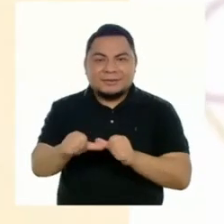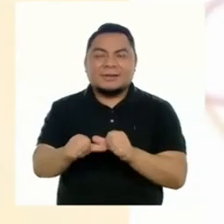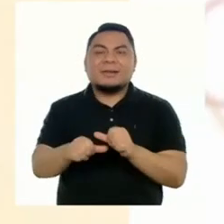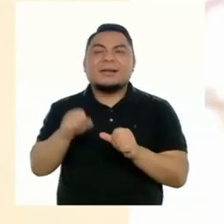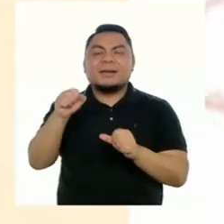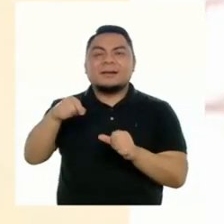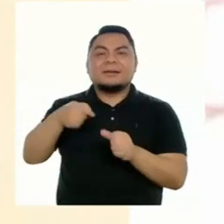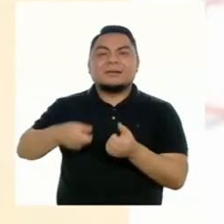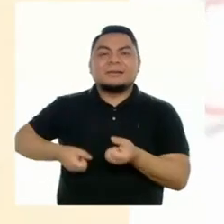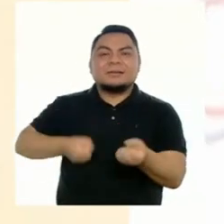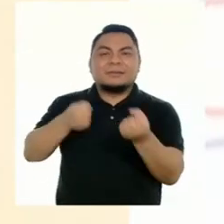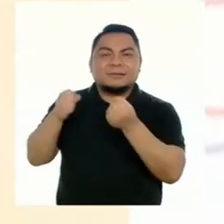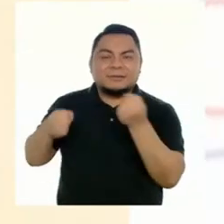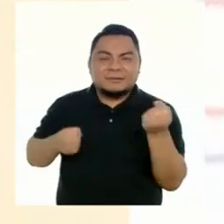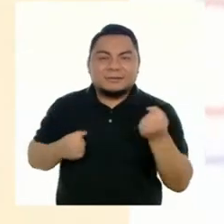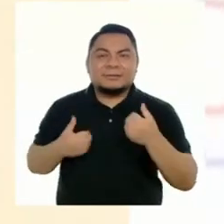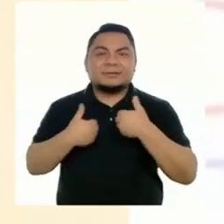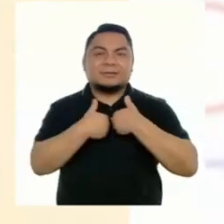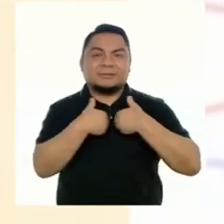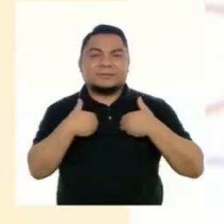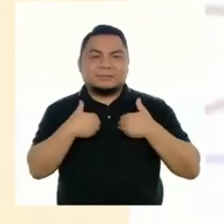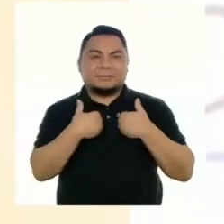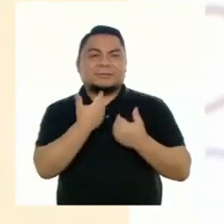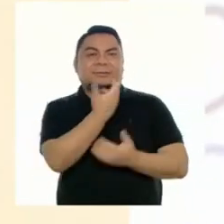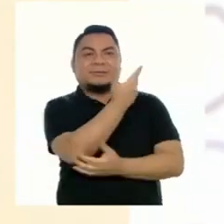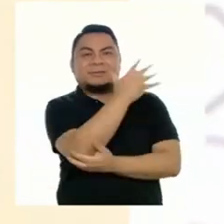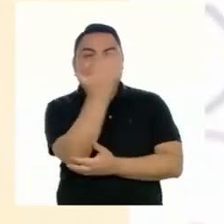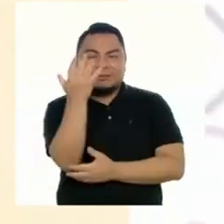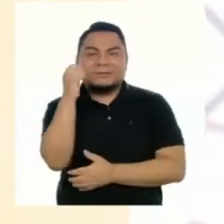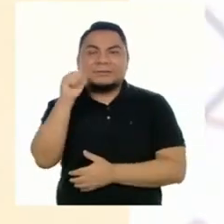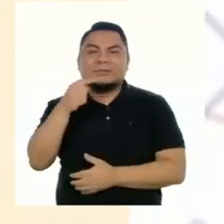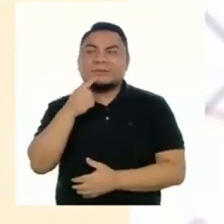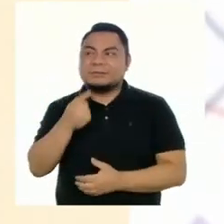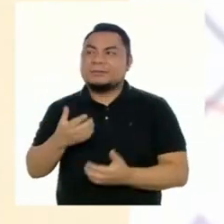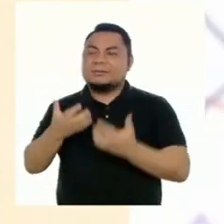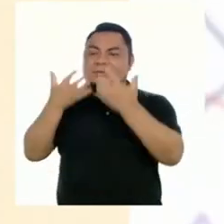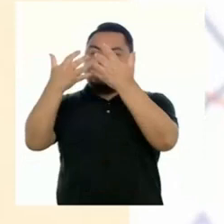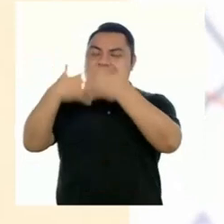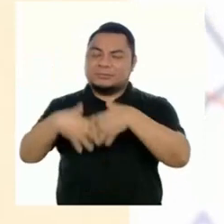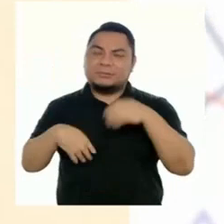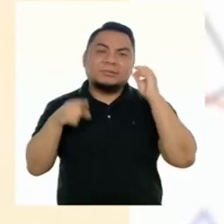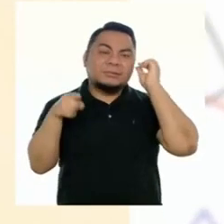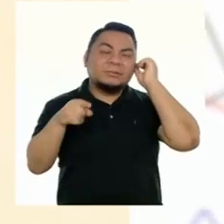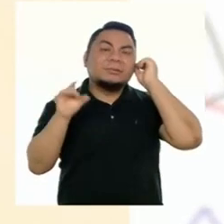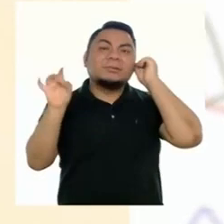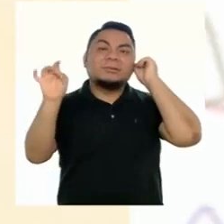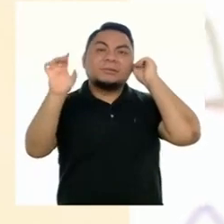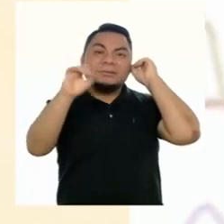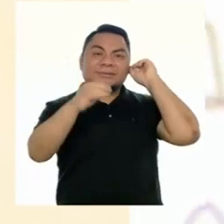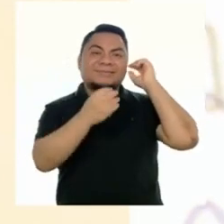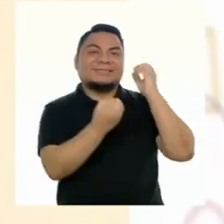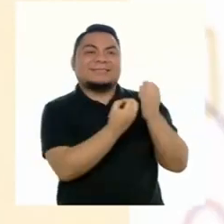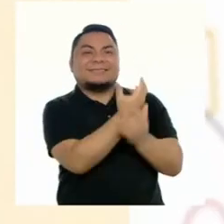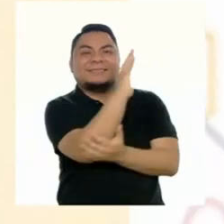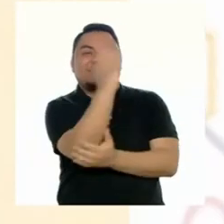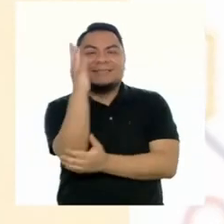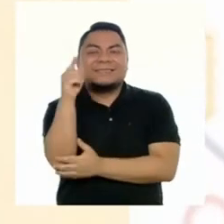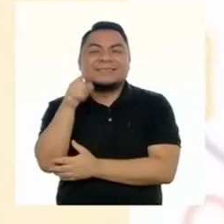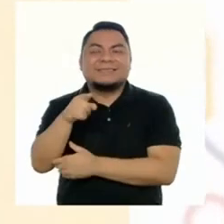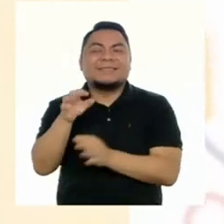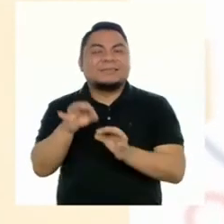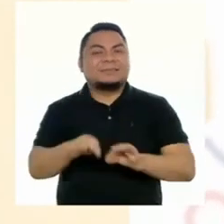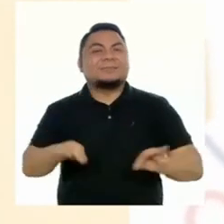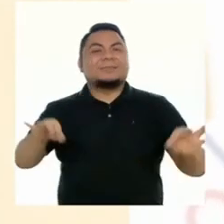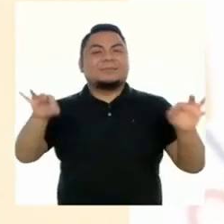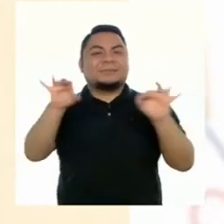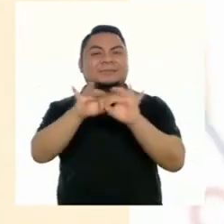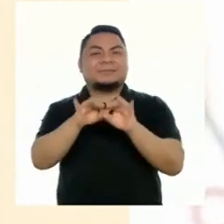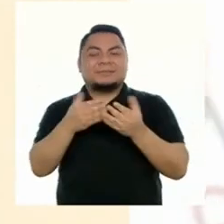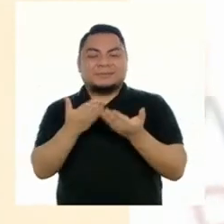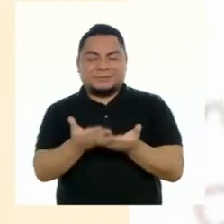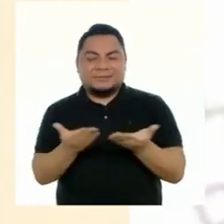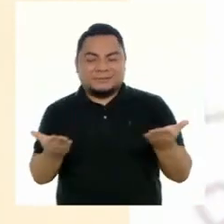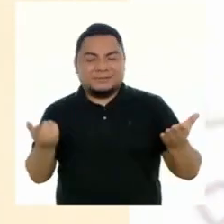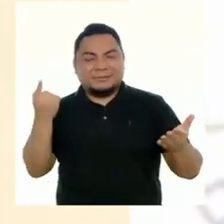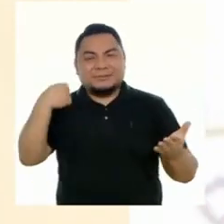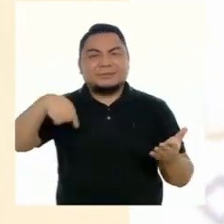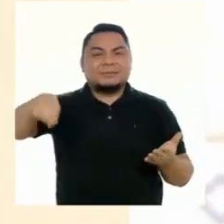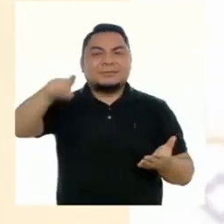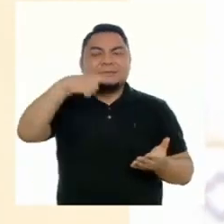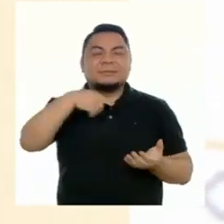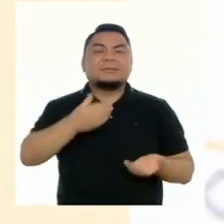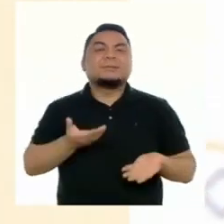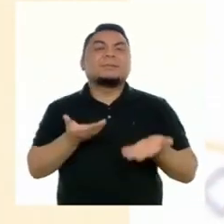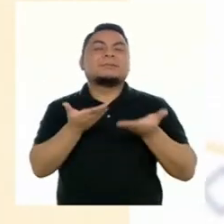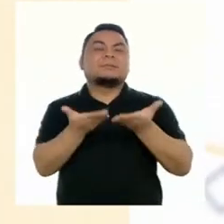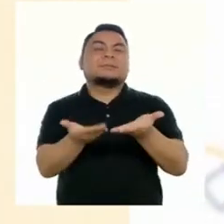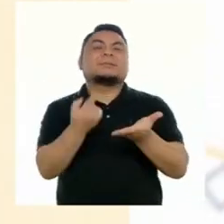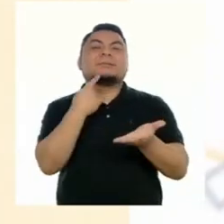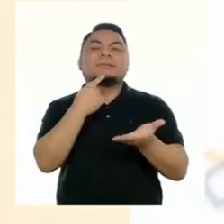agrícola, pesquera, ganadera y forestal, como en lo industrial. La biodiversidad es una fuente importante de productos para el